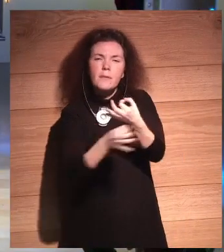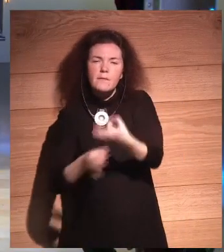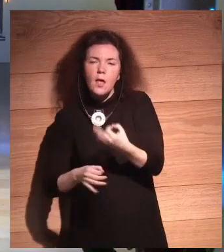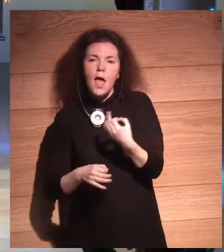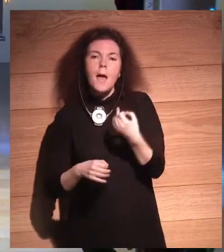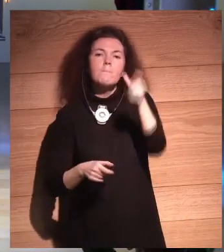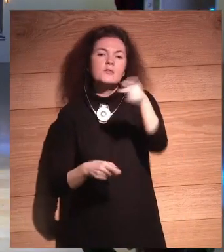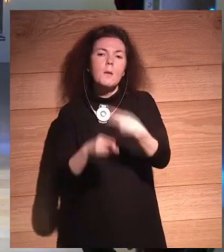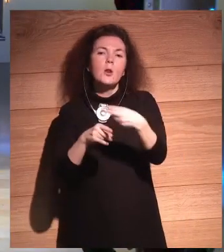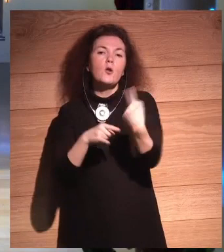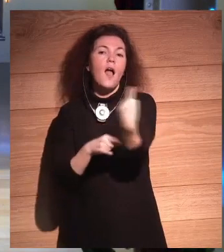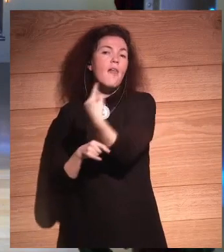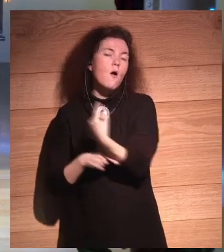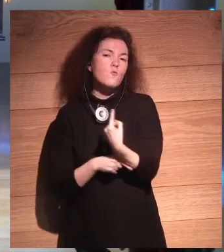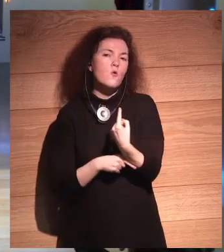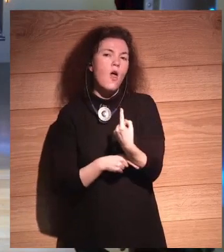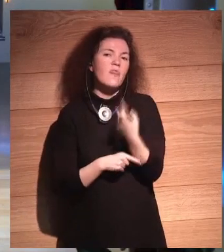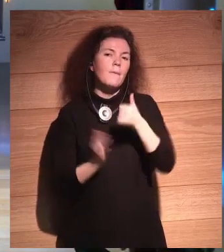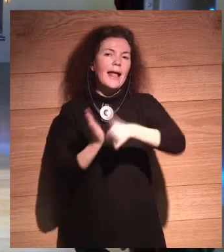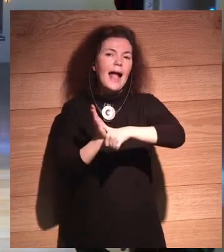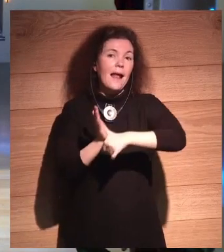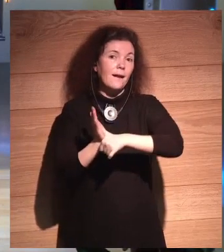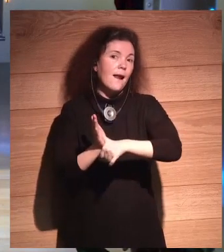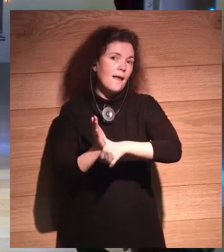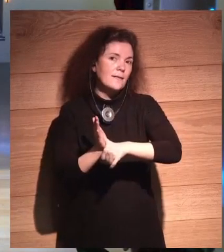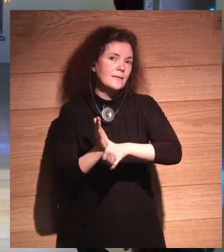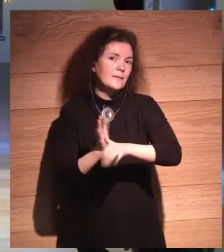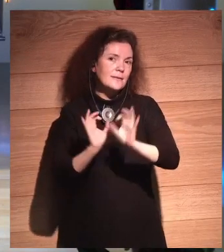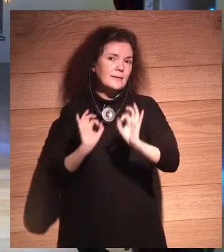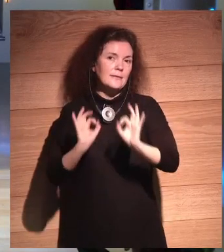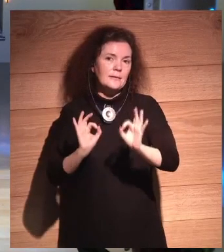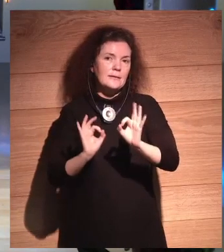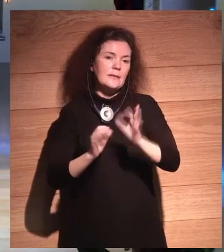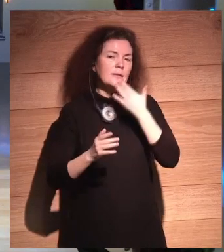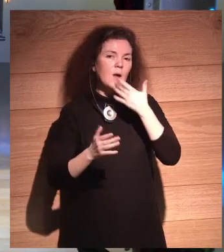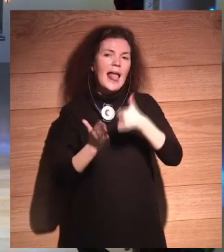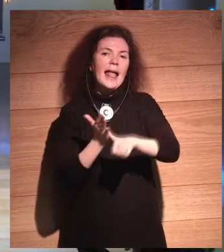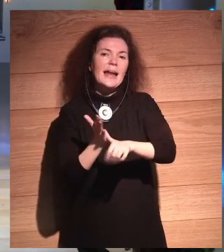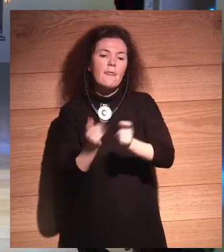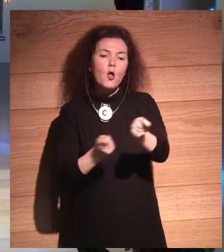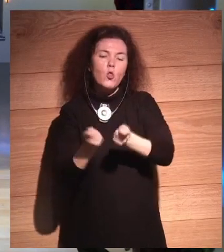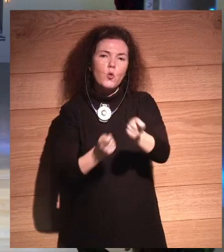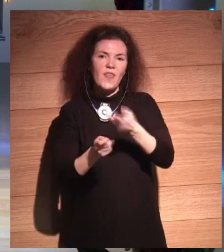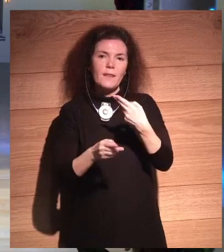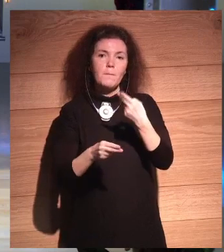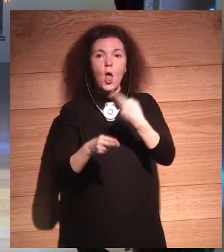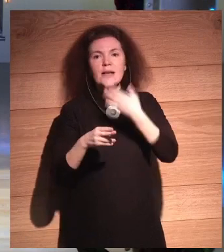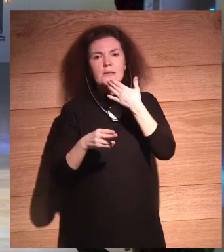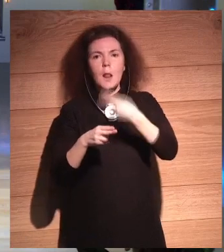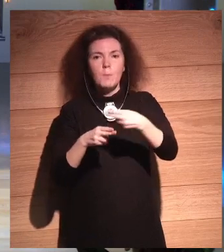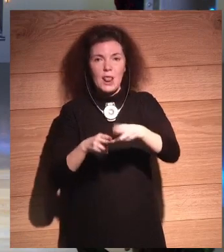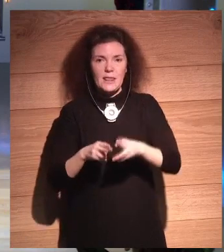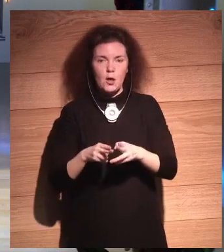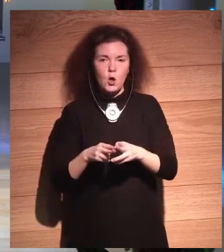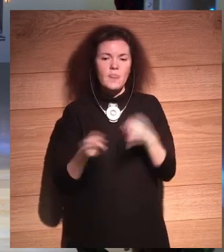político necesitaría tener un carnet de conducir, pero de político. Yo creo